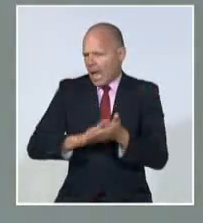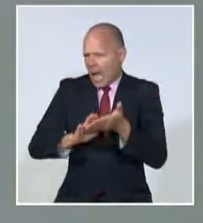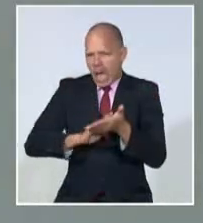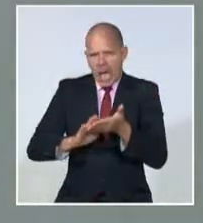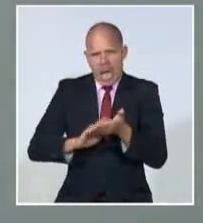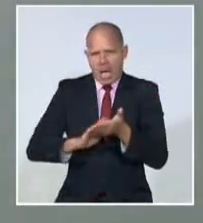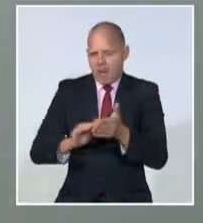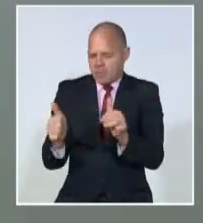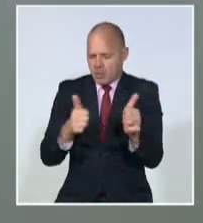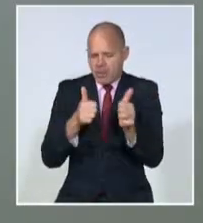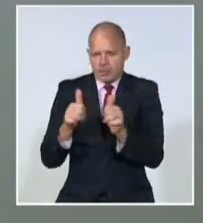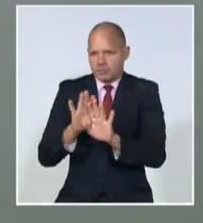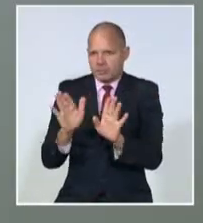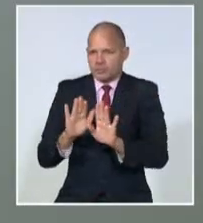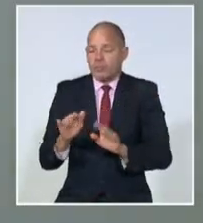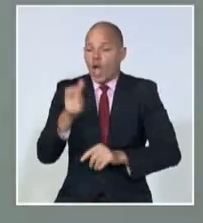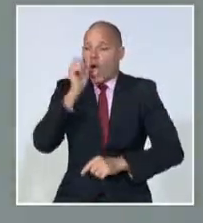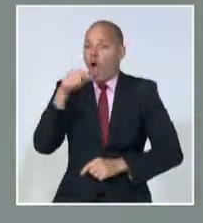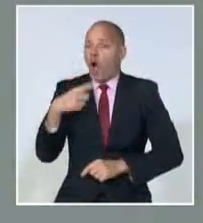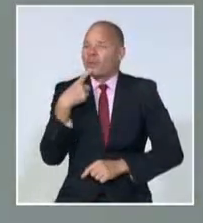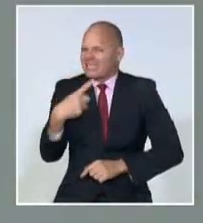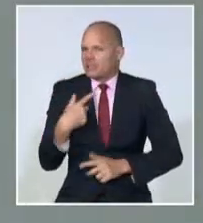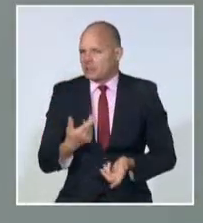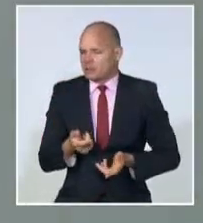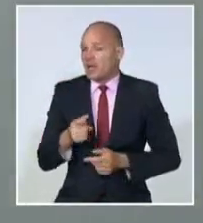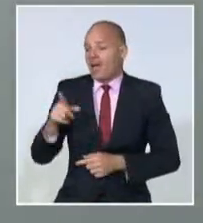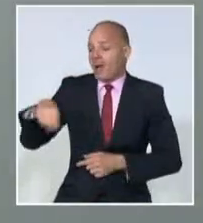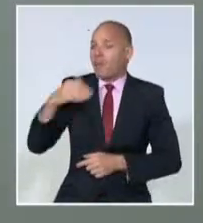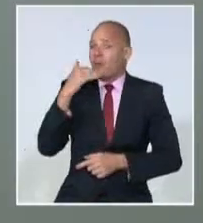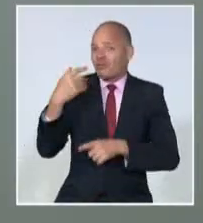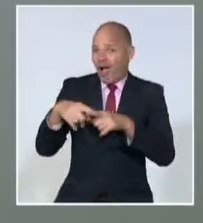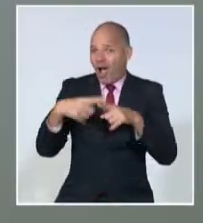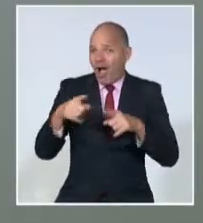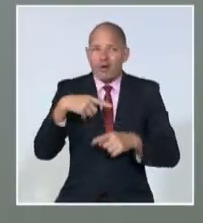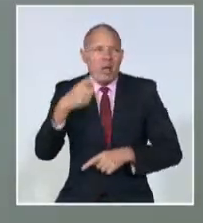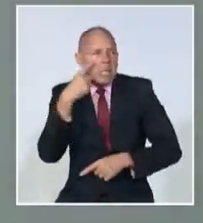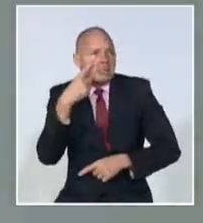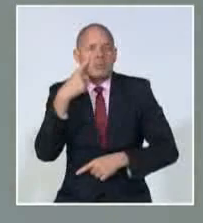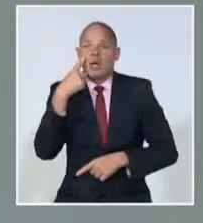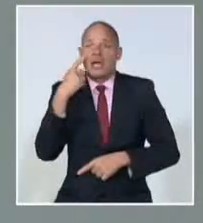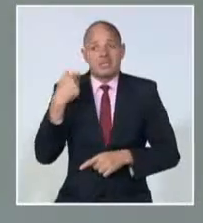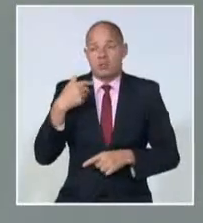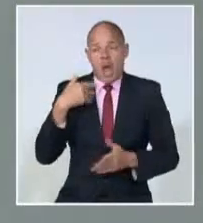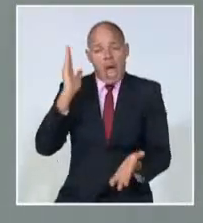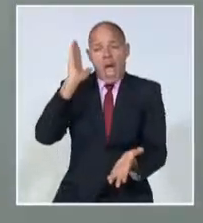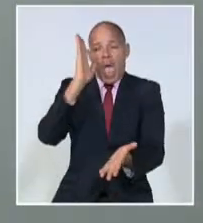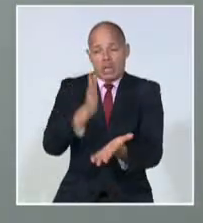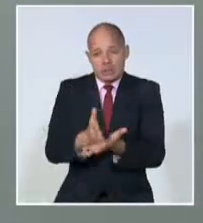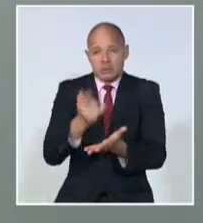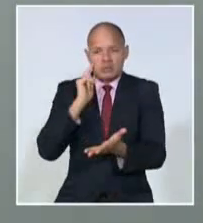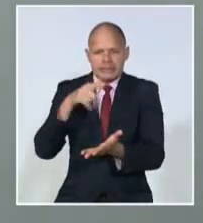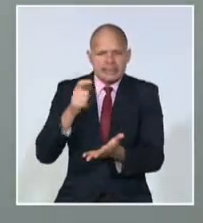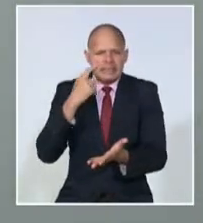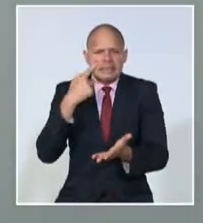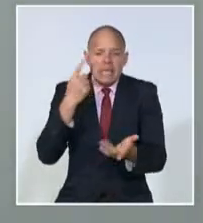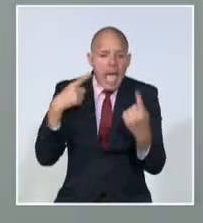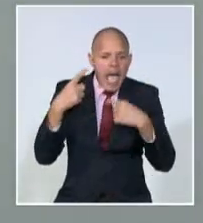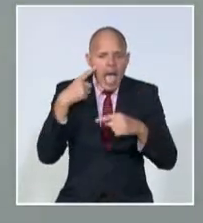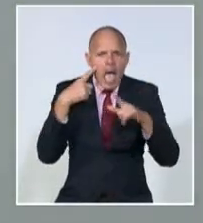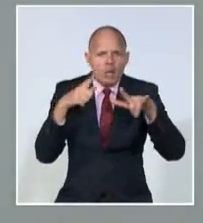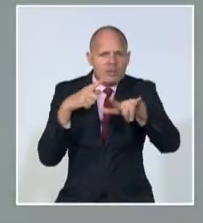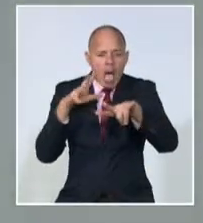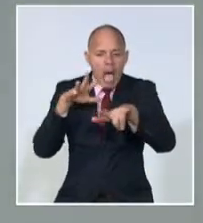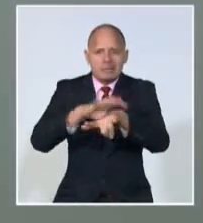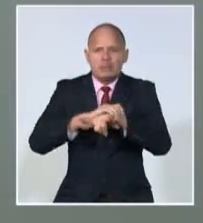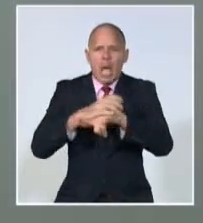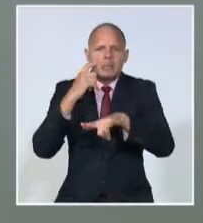Sergei Zepianyan, explicó que los servicios de emergencia trabajan en el lugar donde cayeron los restos del dron. Horas antes, el sistema de defensa